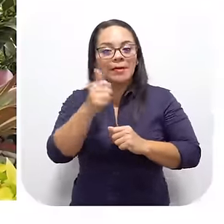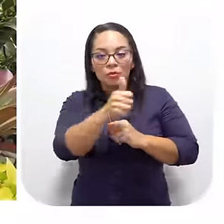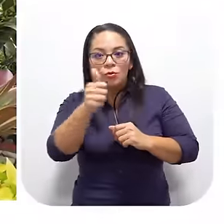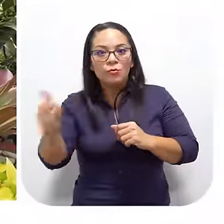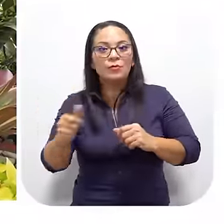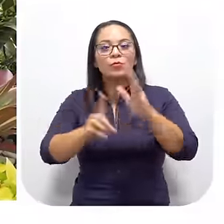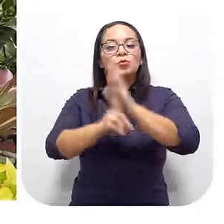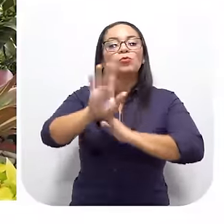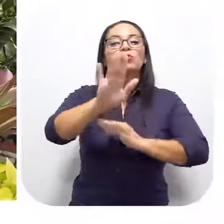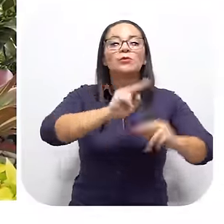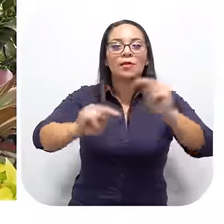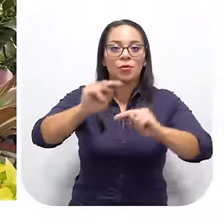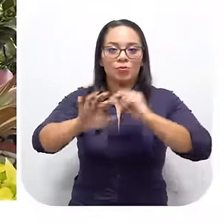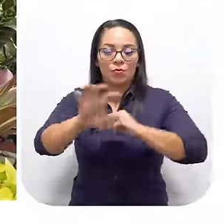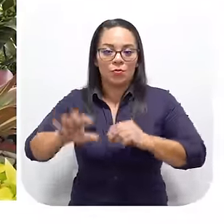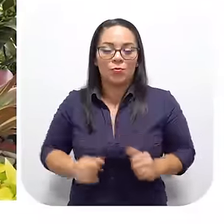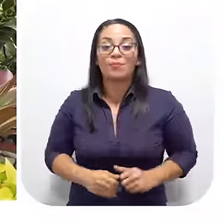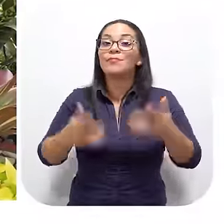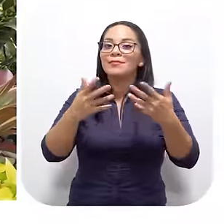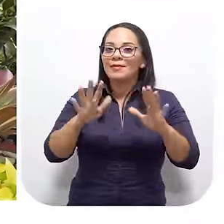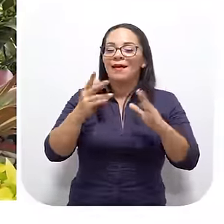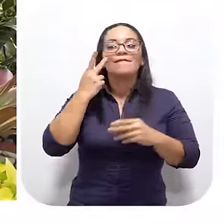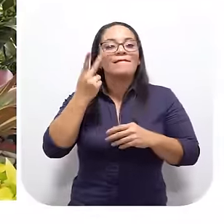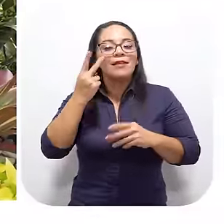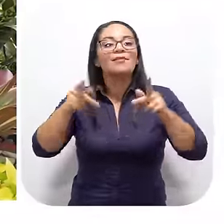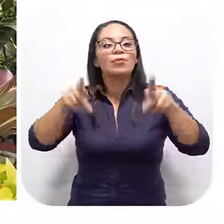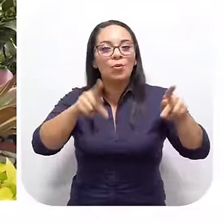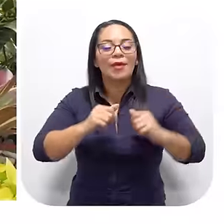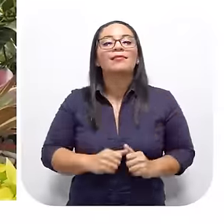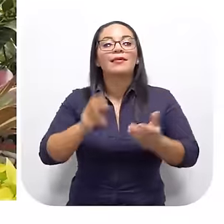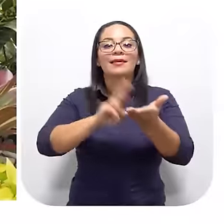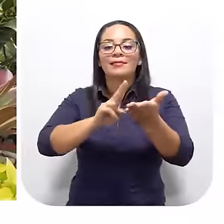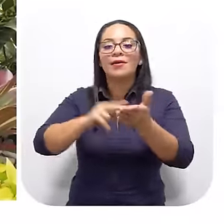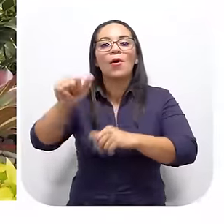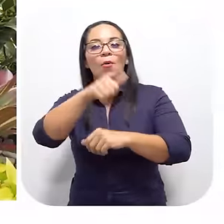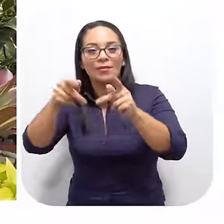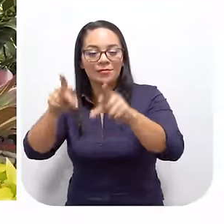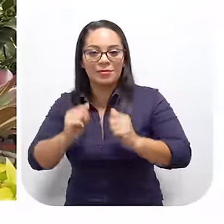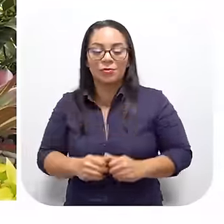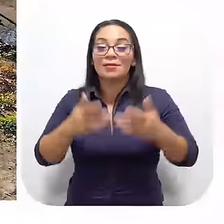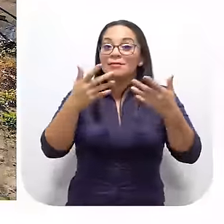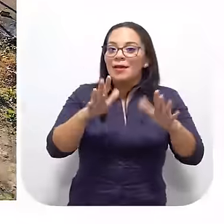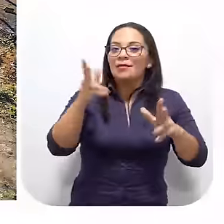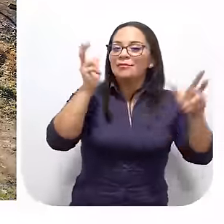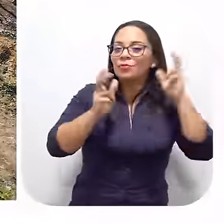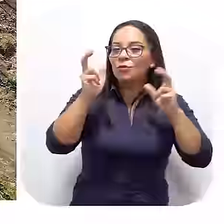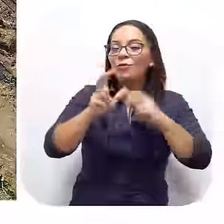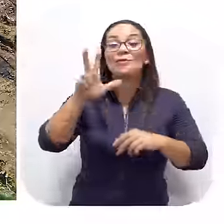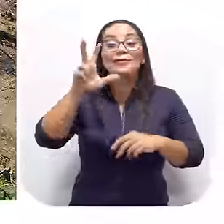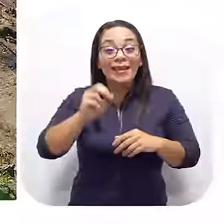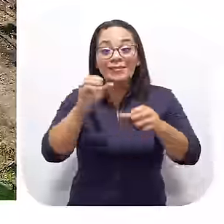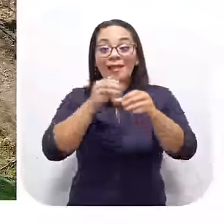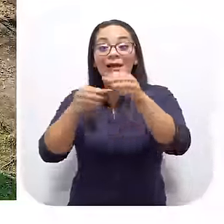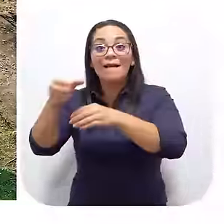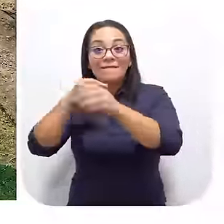oportunidades Que ellos Desarrollen Sus negocios Ya Estamos viendo A gente Que emplea A otros Ya estamos